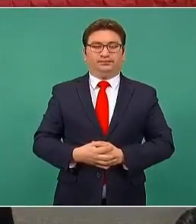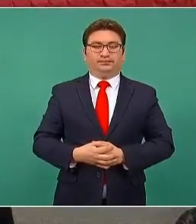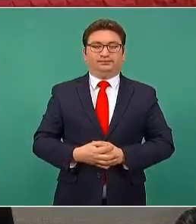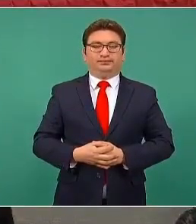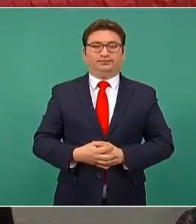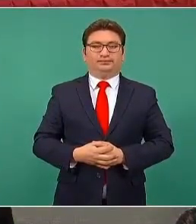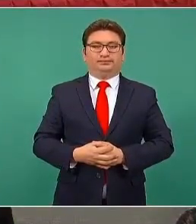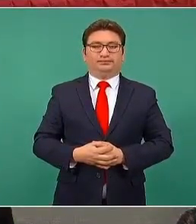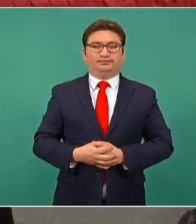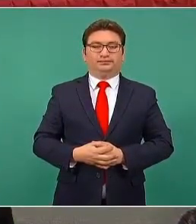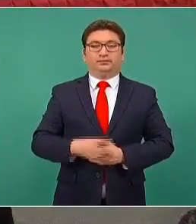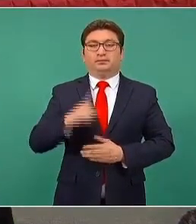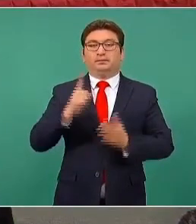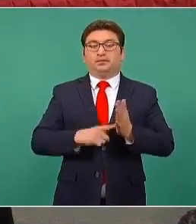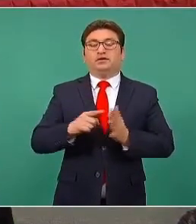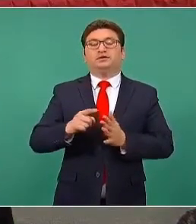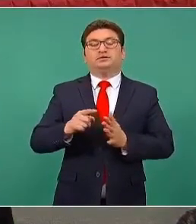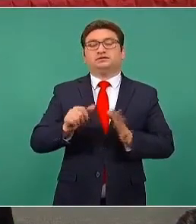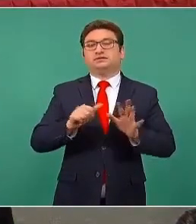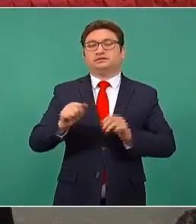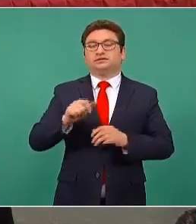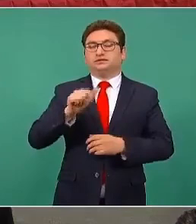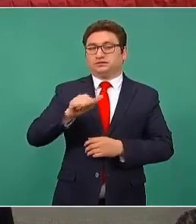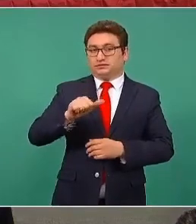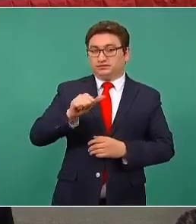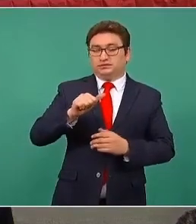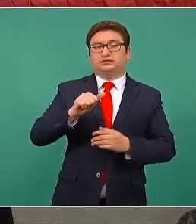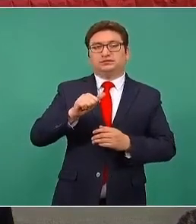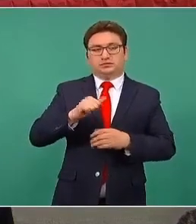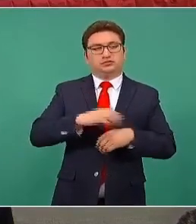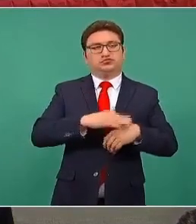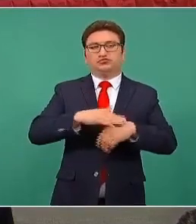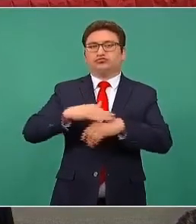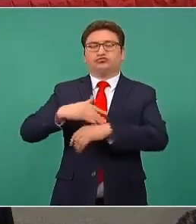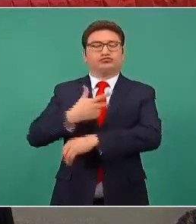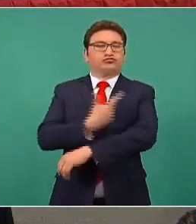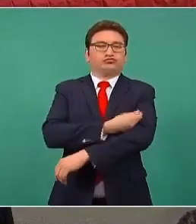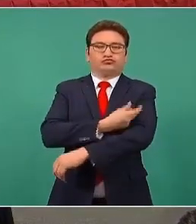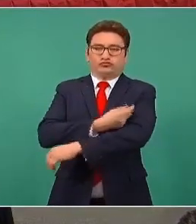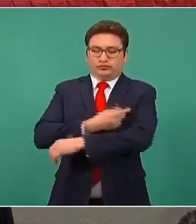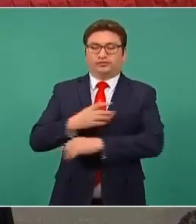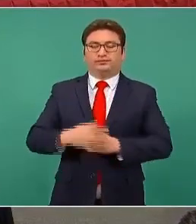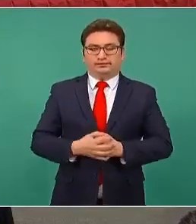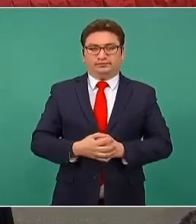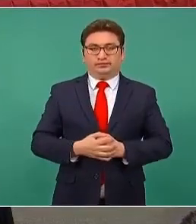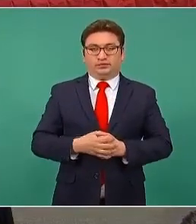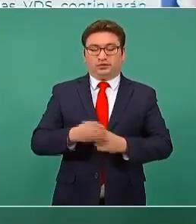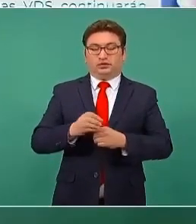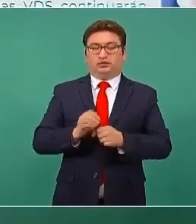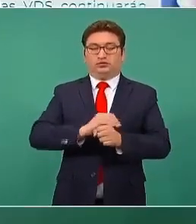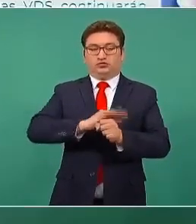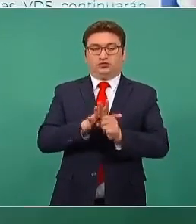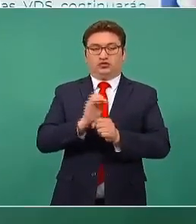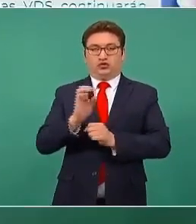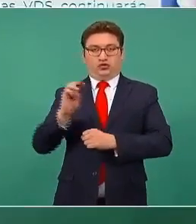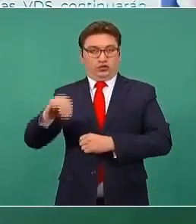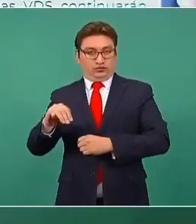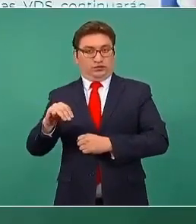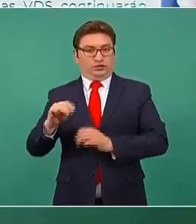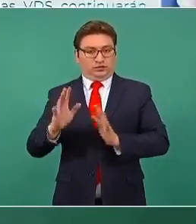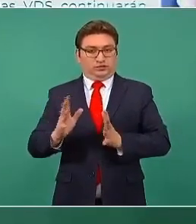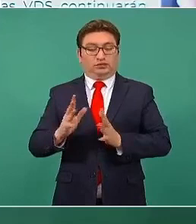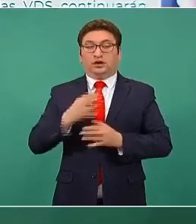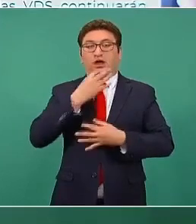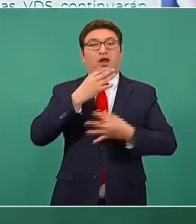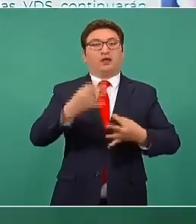Han realizado 1.616 jornadas de vacunación y frente a la variante Omicron, que por cierto